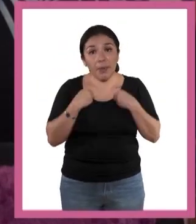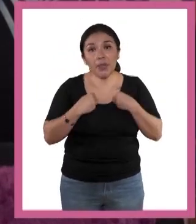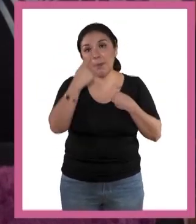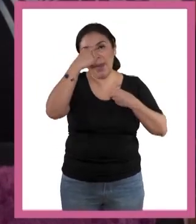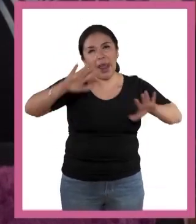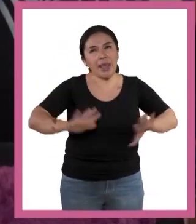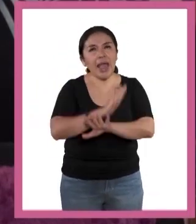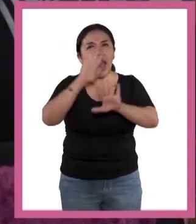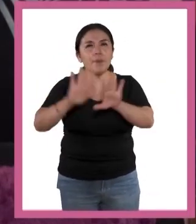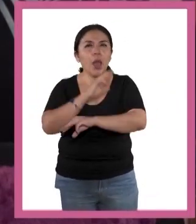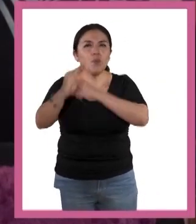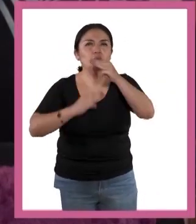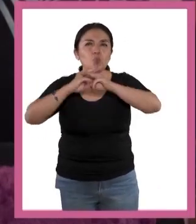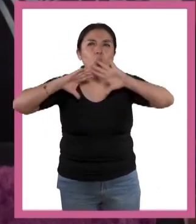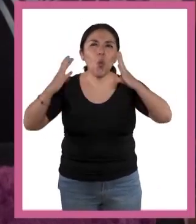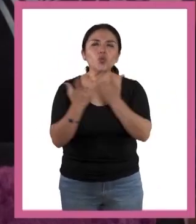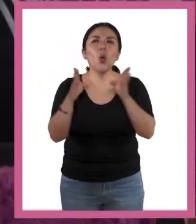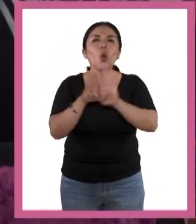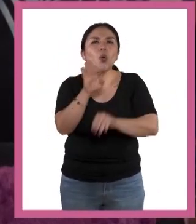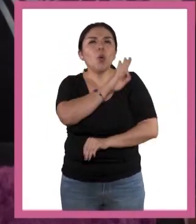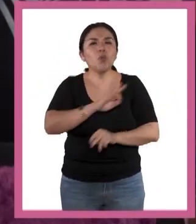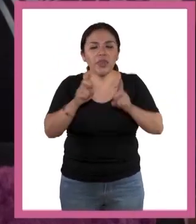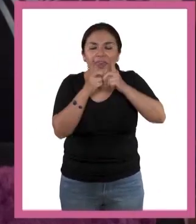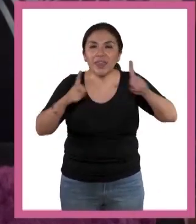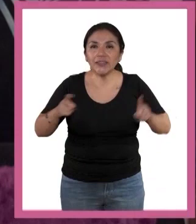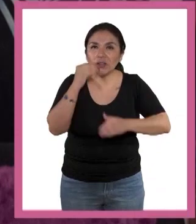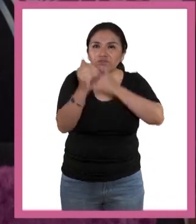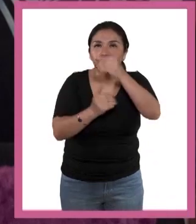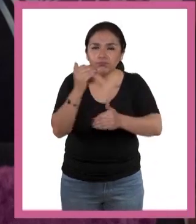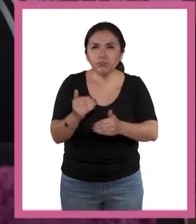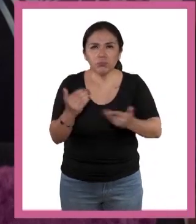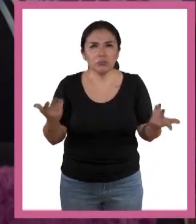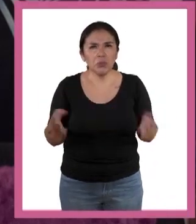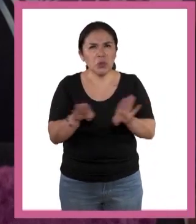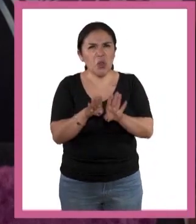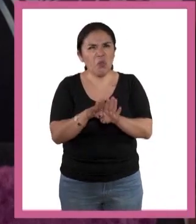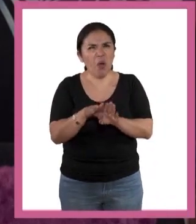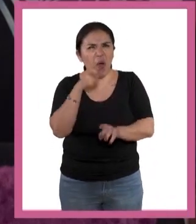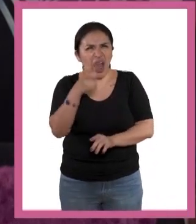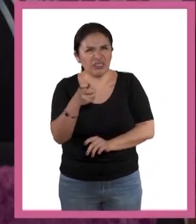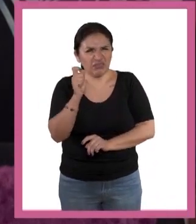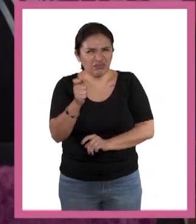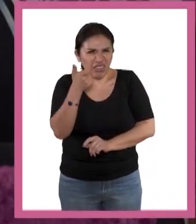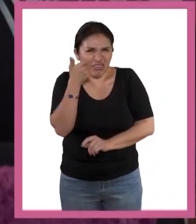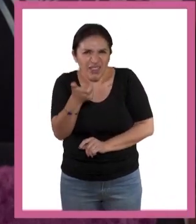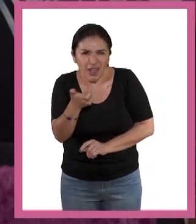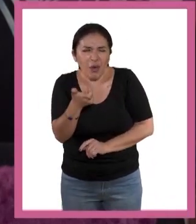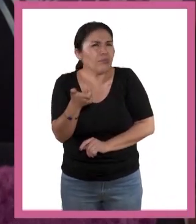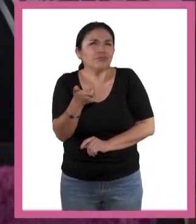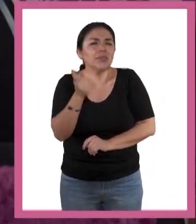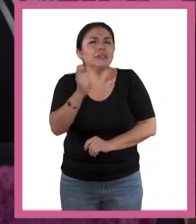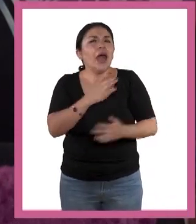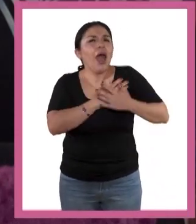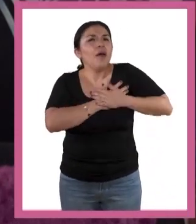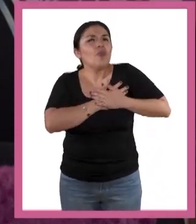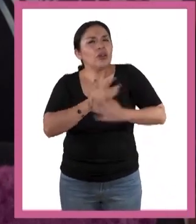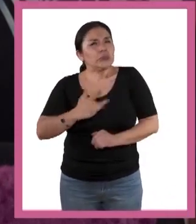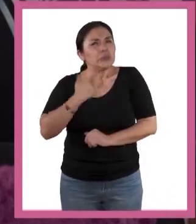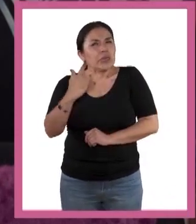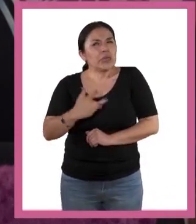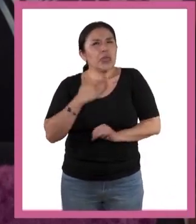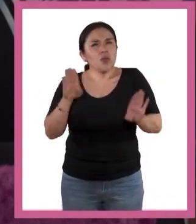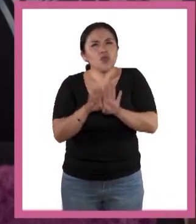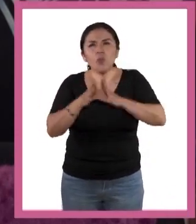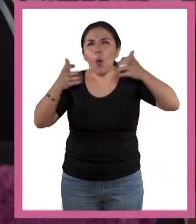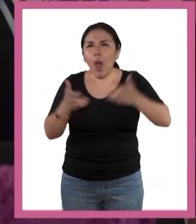transformar el mundo de maneras que nos permitan desarrollarnos. Ni siquiera tiene que ver con el dinero, sino con las pasiones que encontremos y